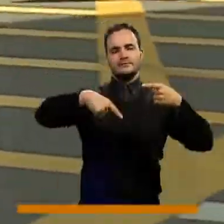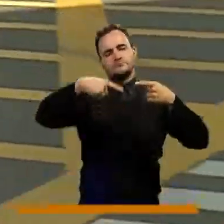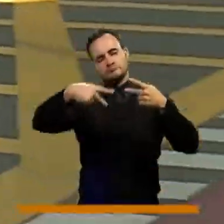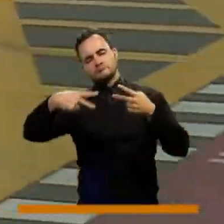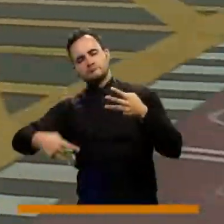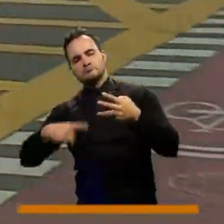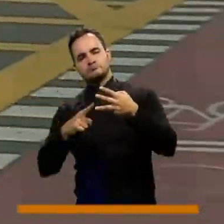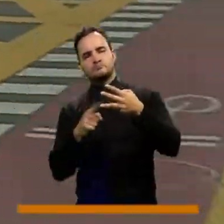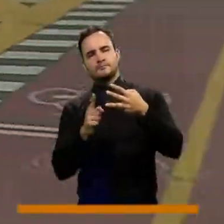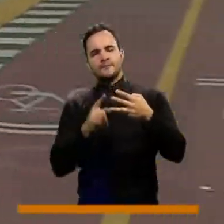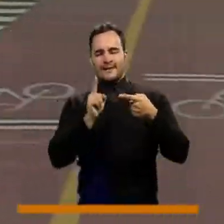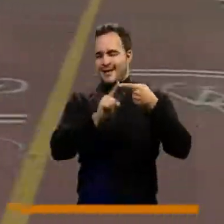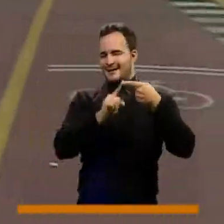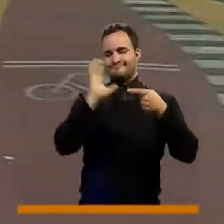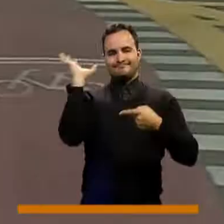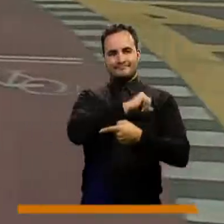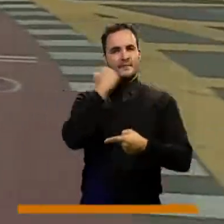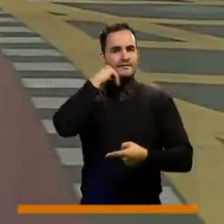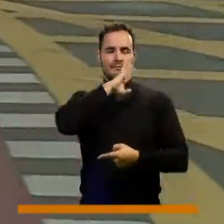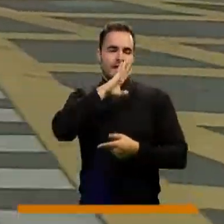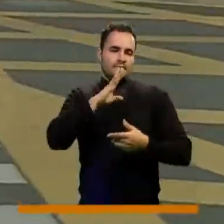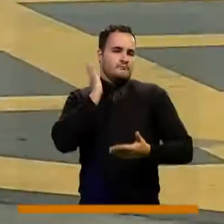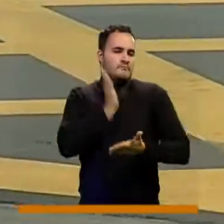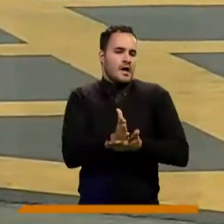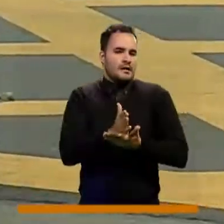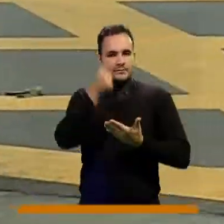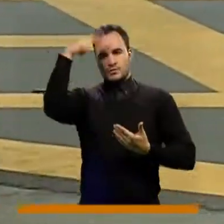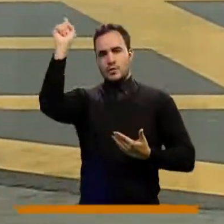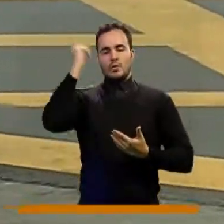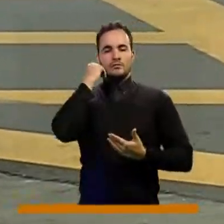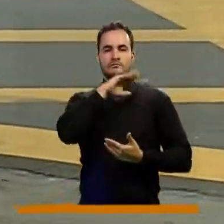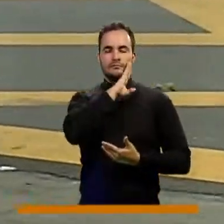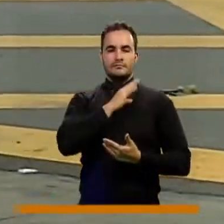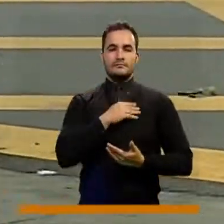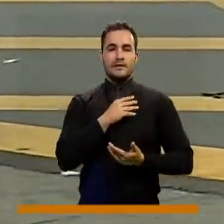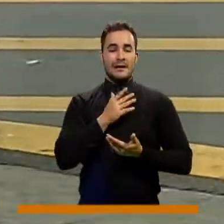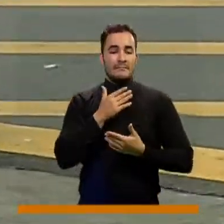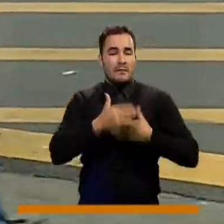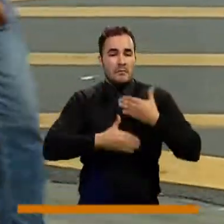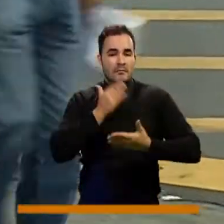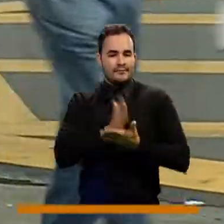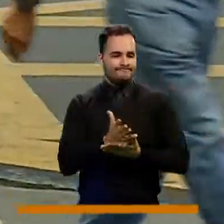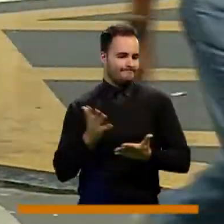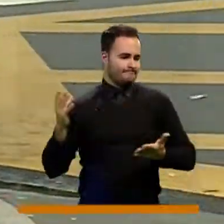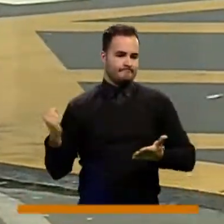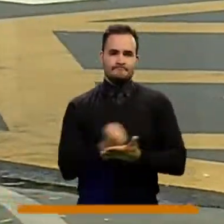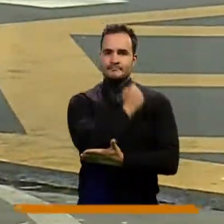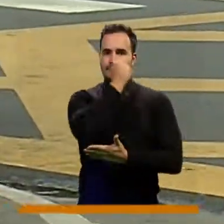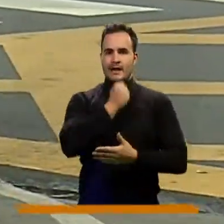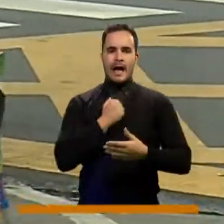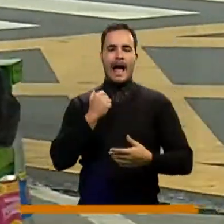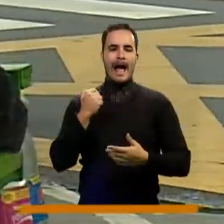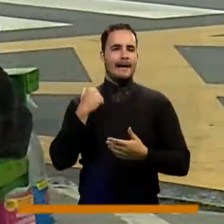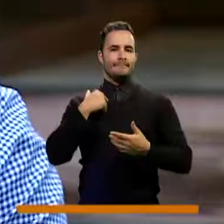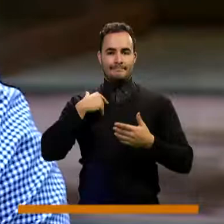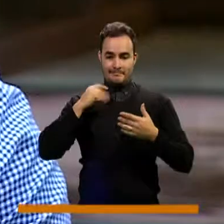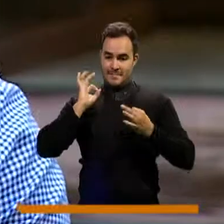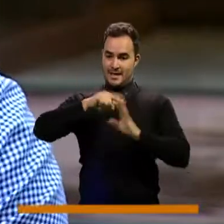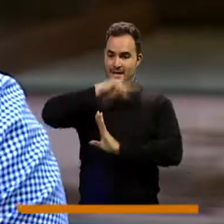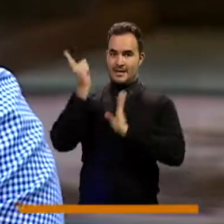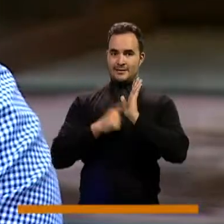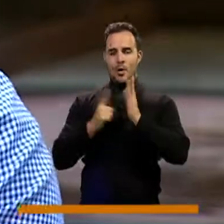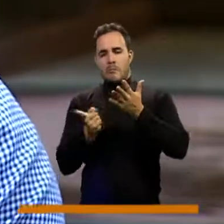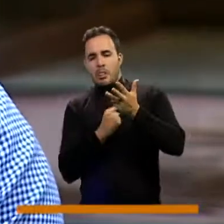ese orden de ideas, la enfermedad general es la principal razón por la cual la persona queda con alguna deficiencia